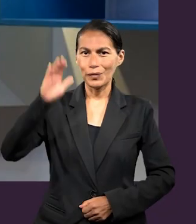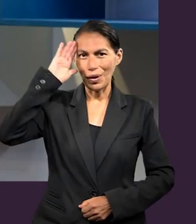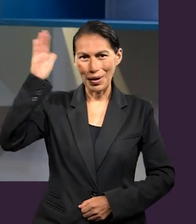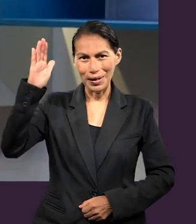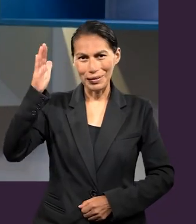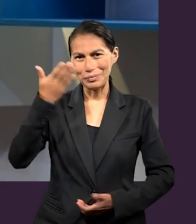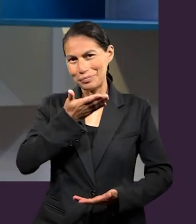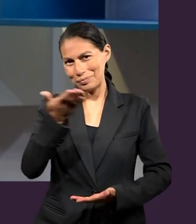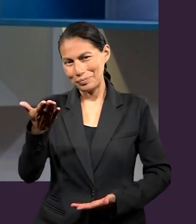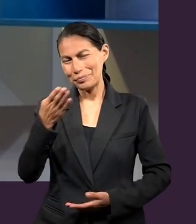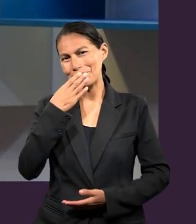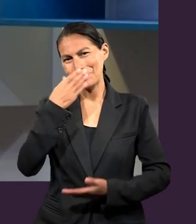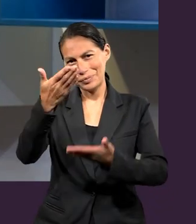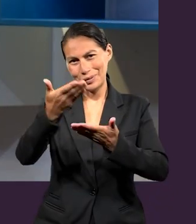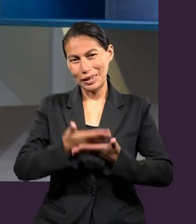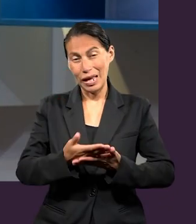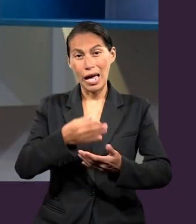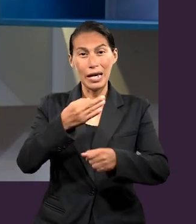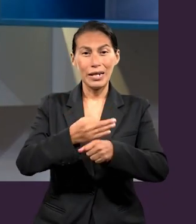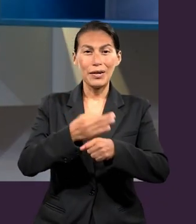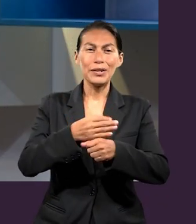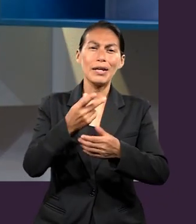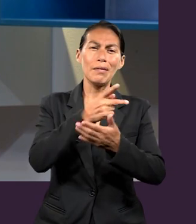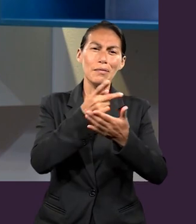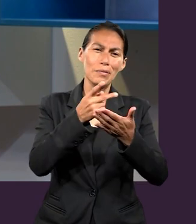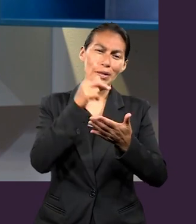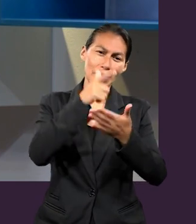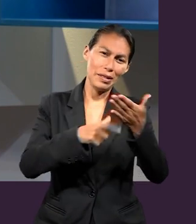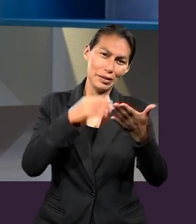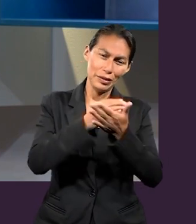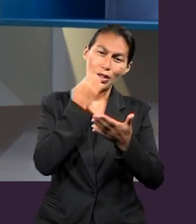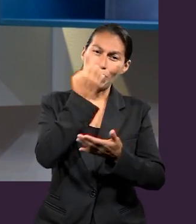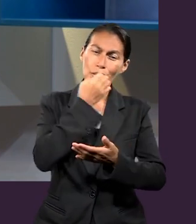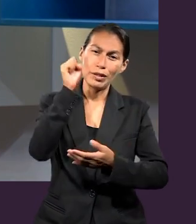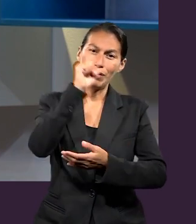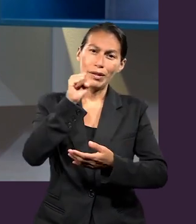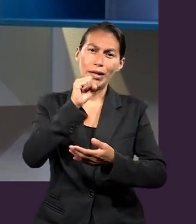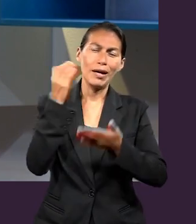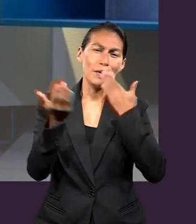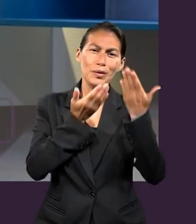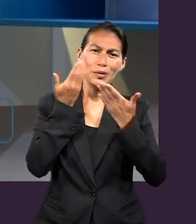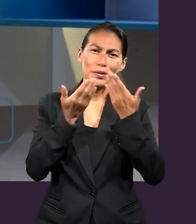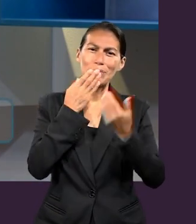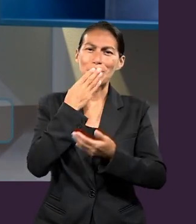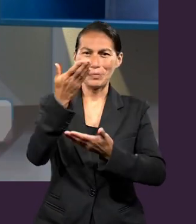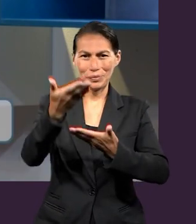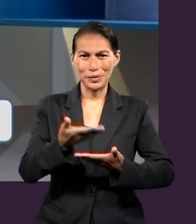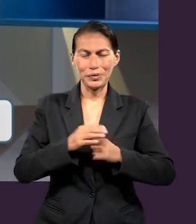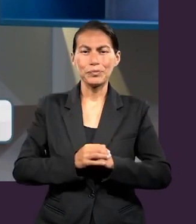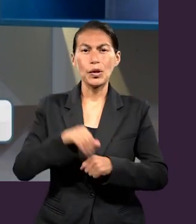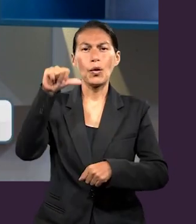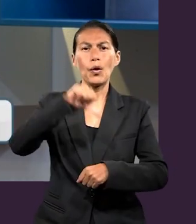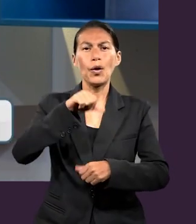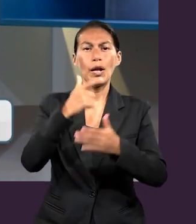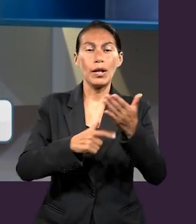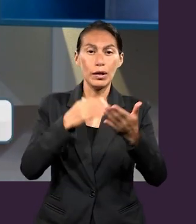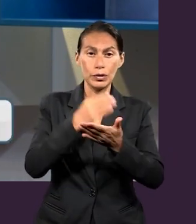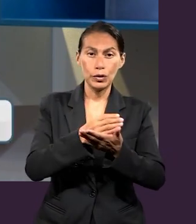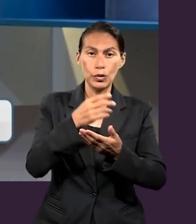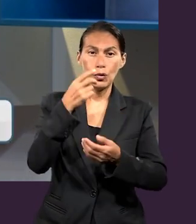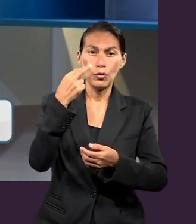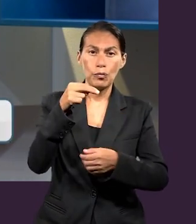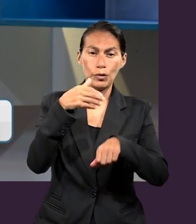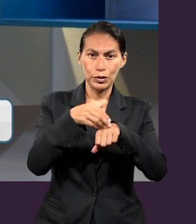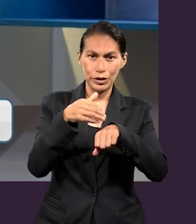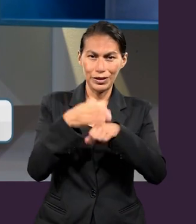Hola, ¿qué tal? Bienvenidos a este repaso de la lección de Escuela Sabática. Hoy vamos a estudiar la lección número 6.